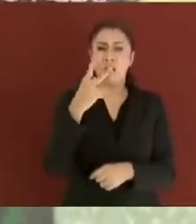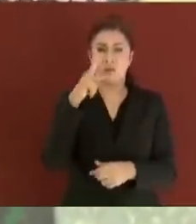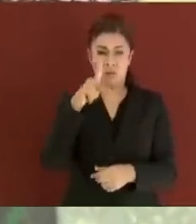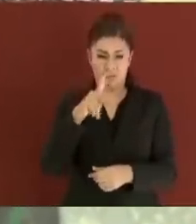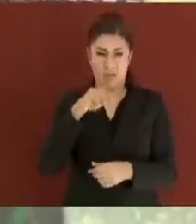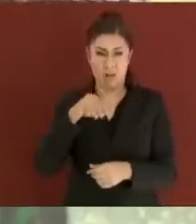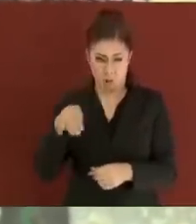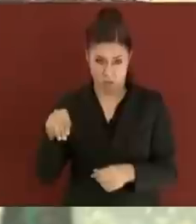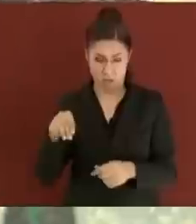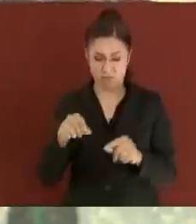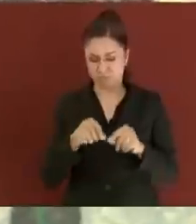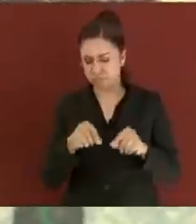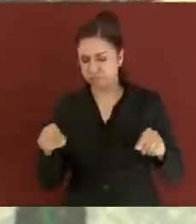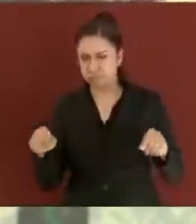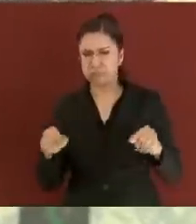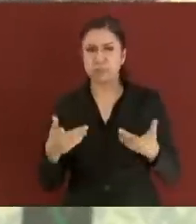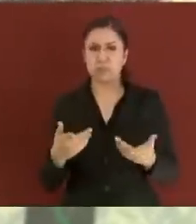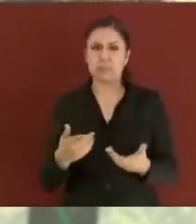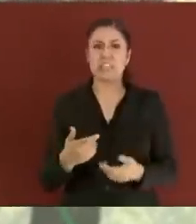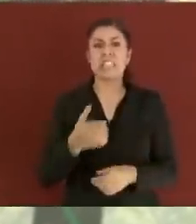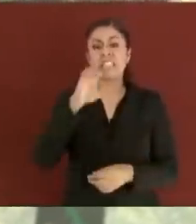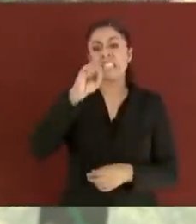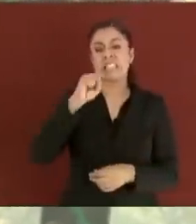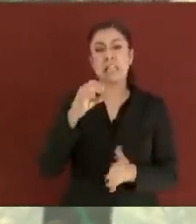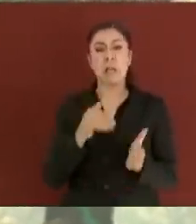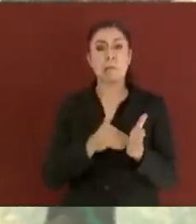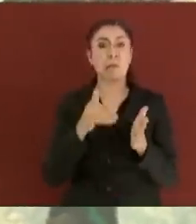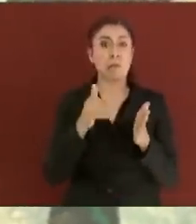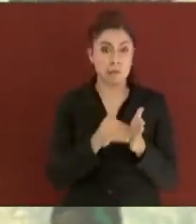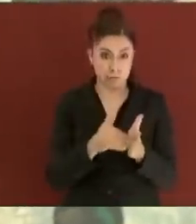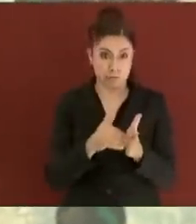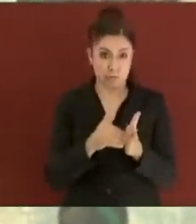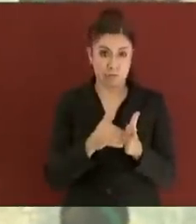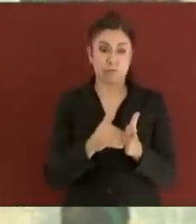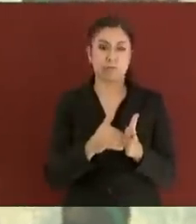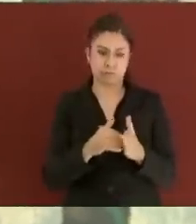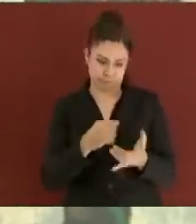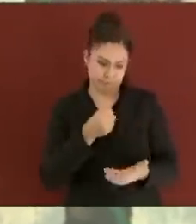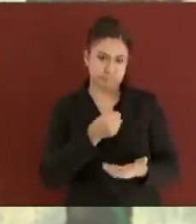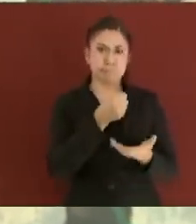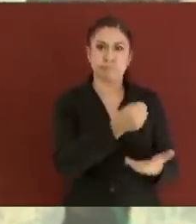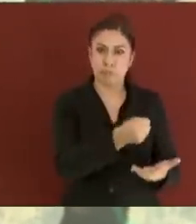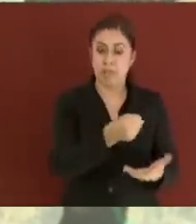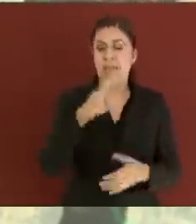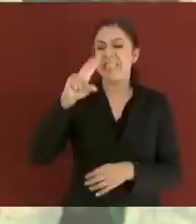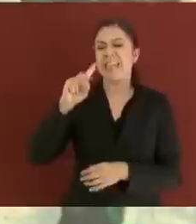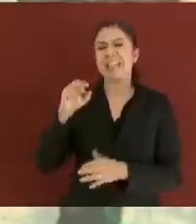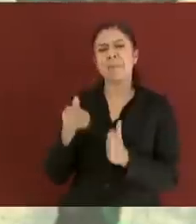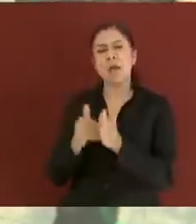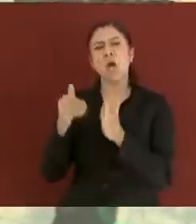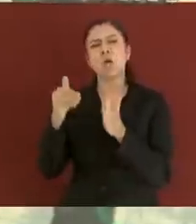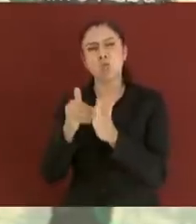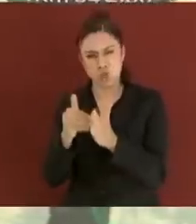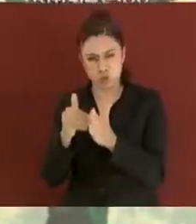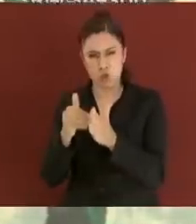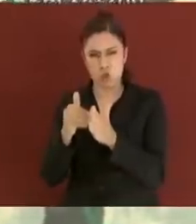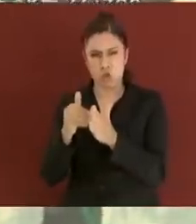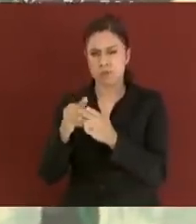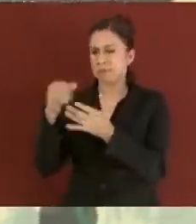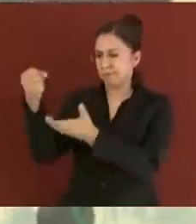con una inversión de 60 millones de pesos, 30 millones de pesos de recursos fiscales y 30 millones de pesos que